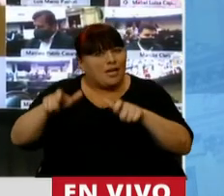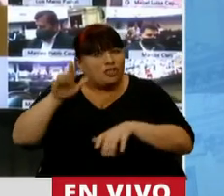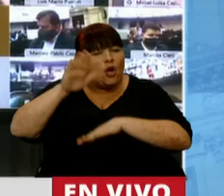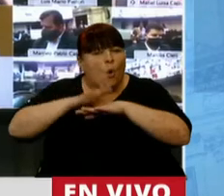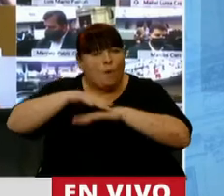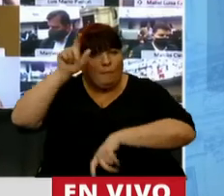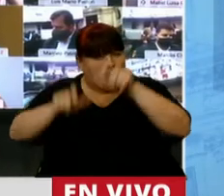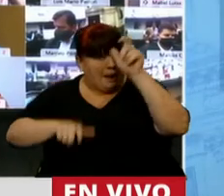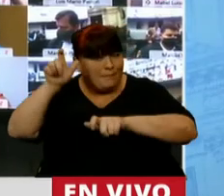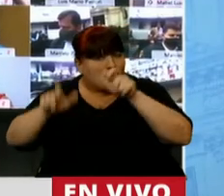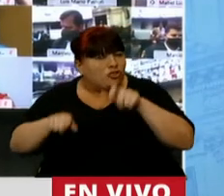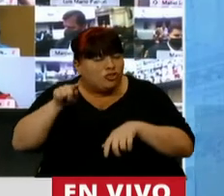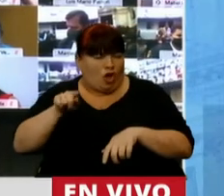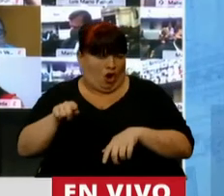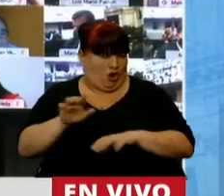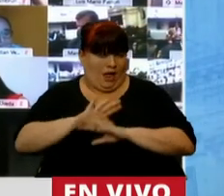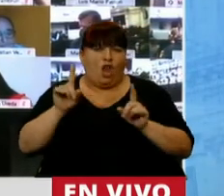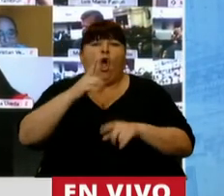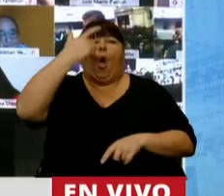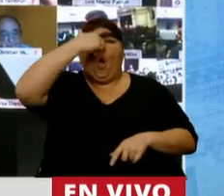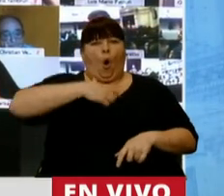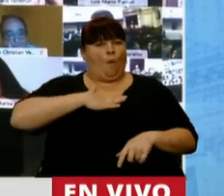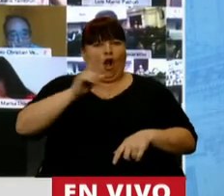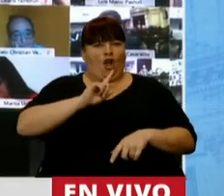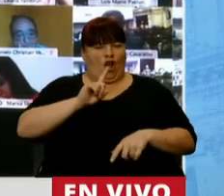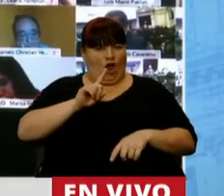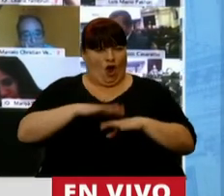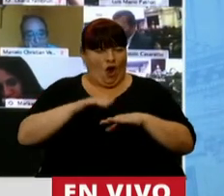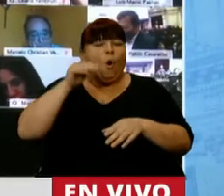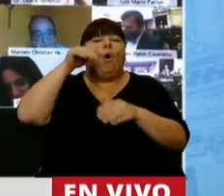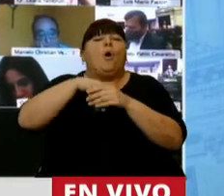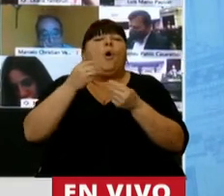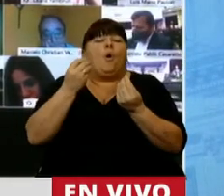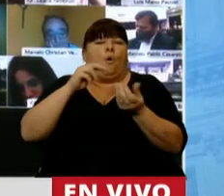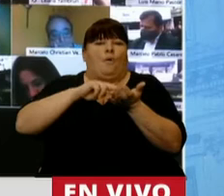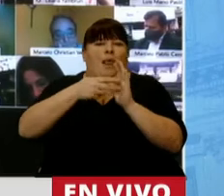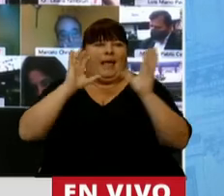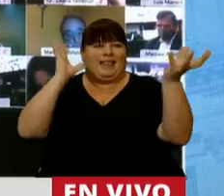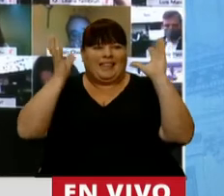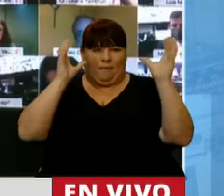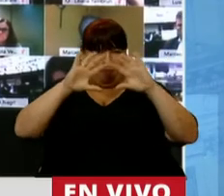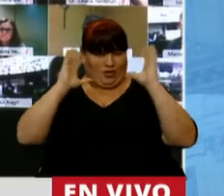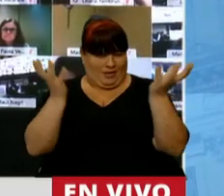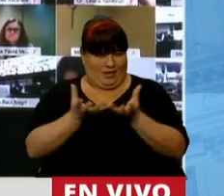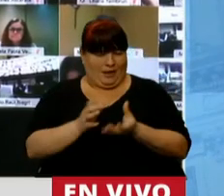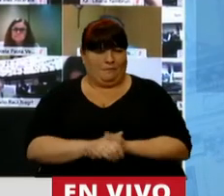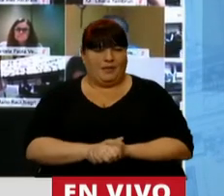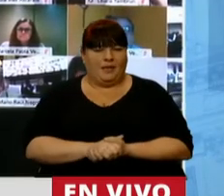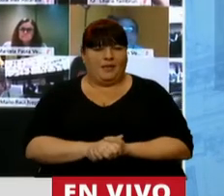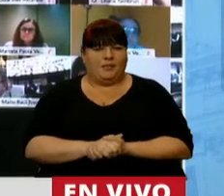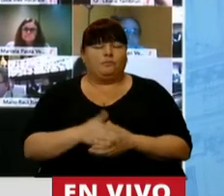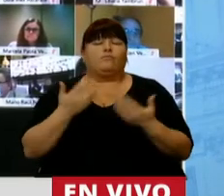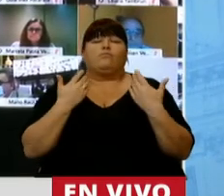actividad humana, no el humano, la que está incidiendo en el clima de la Tierra y que